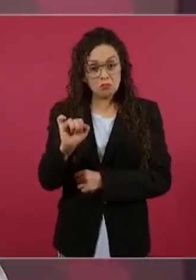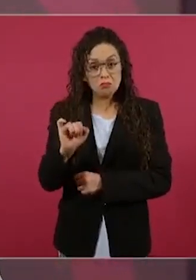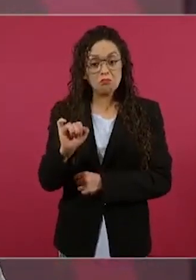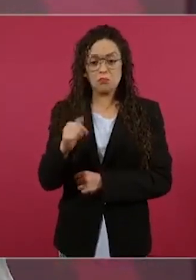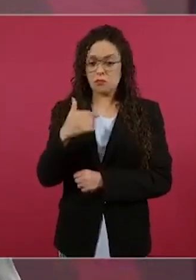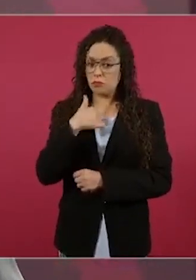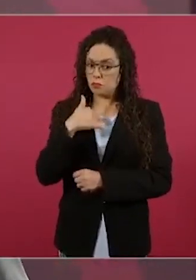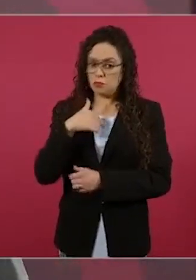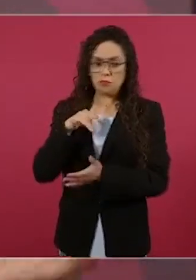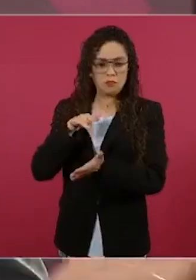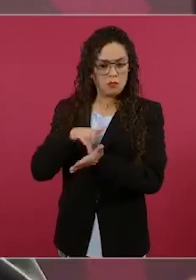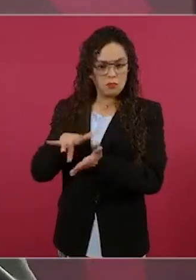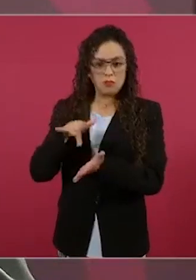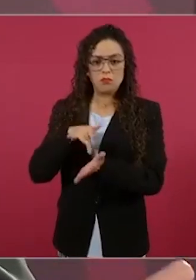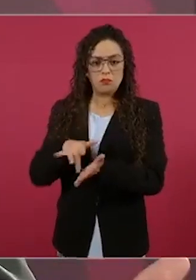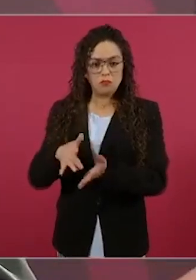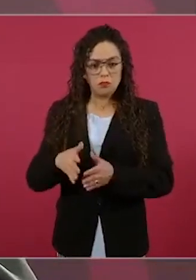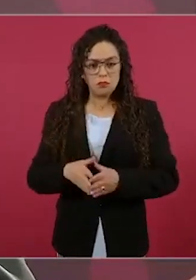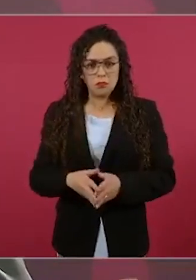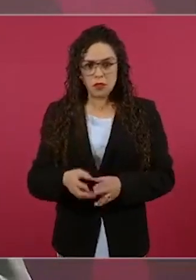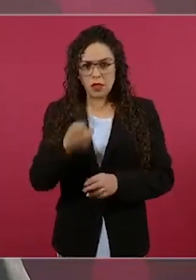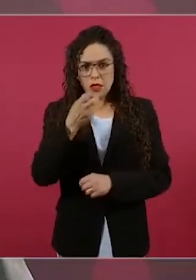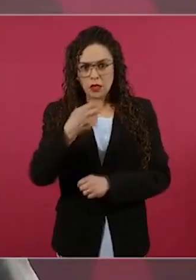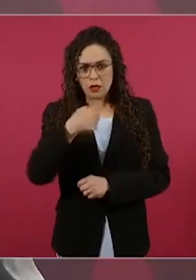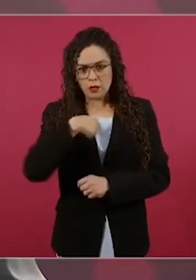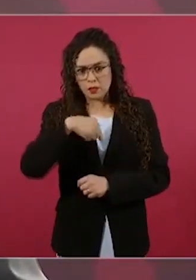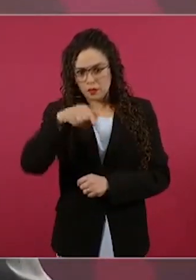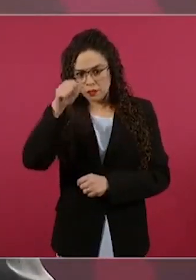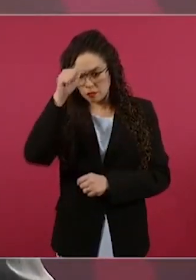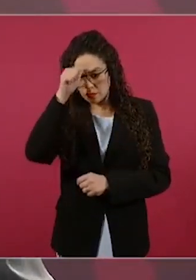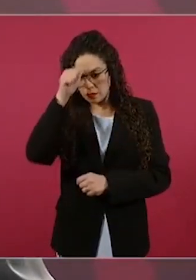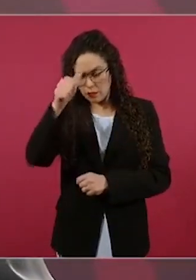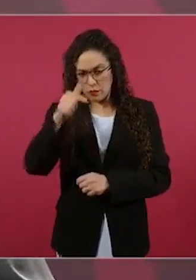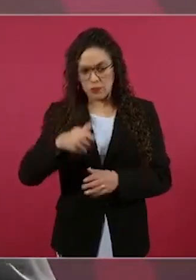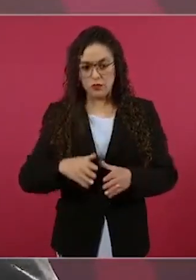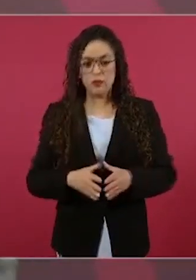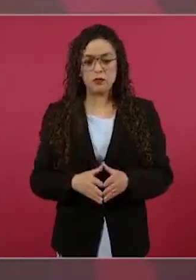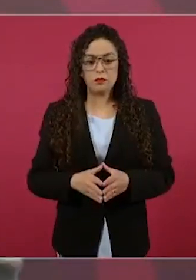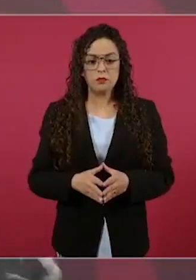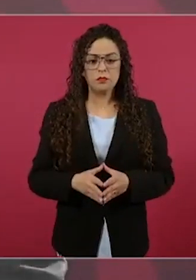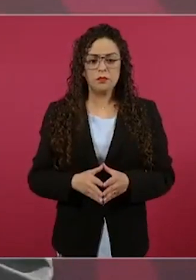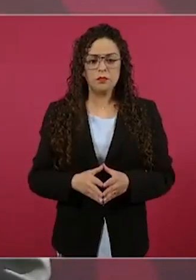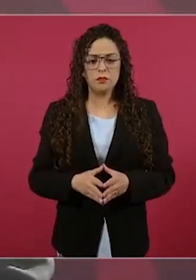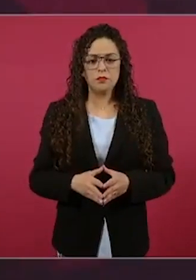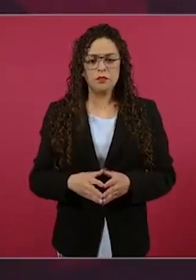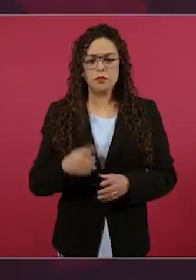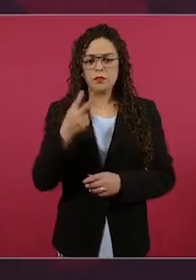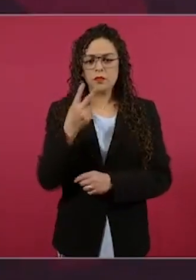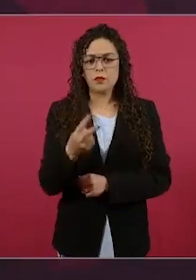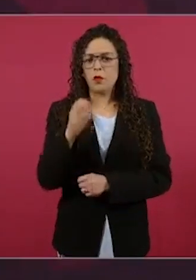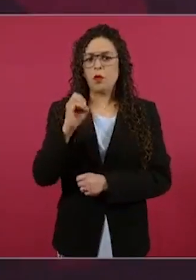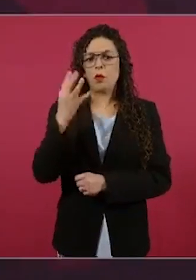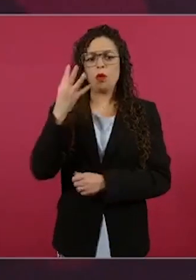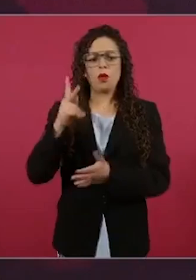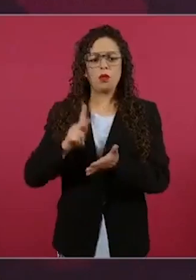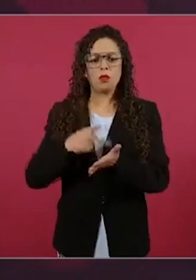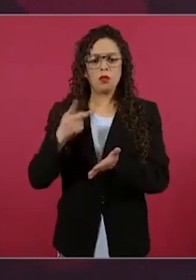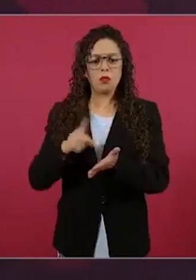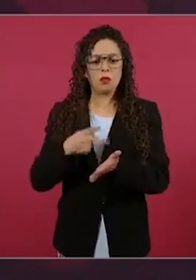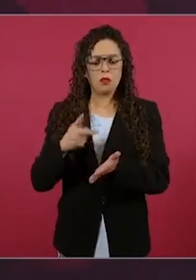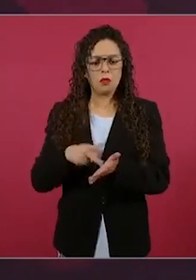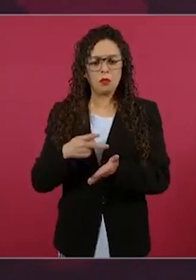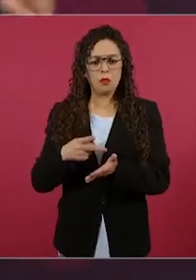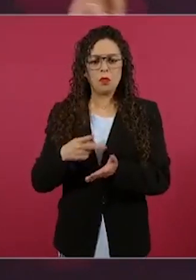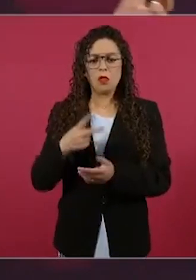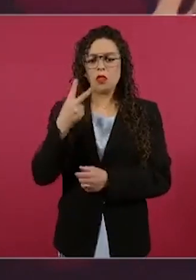ahí me enteré, como en dos o… no, en cuatro ocasiones, dice, dos en no sé